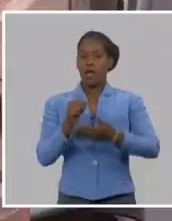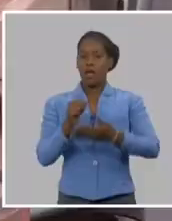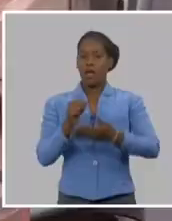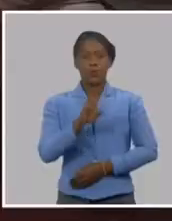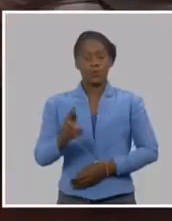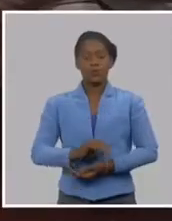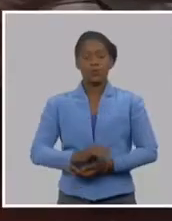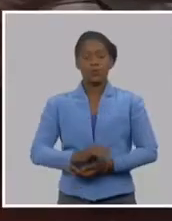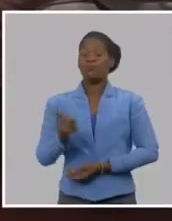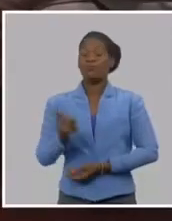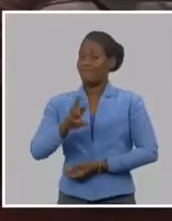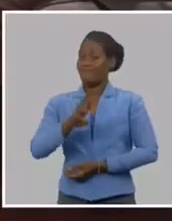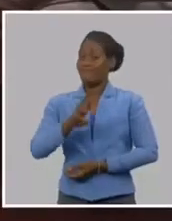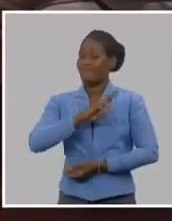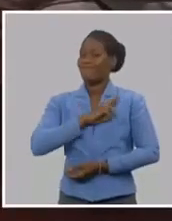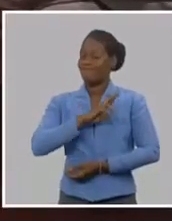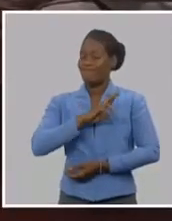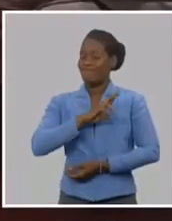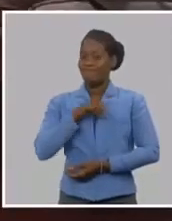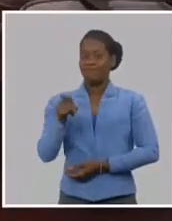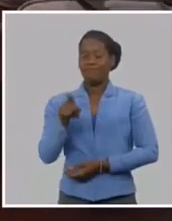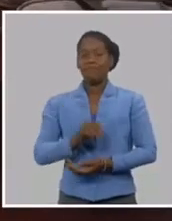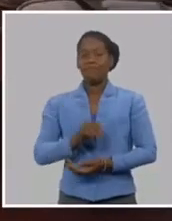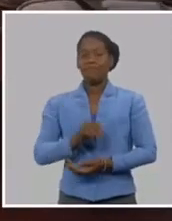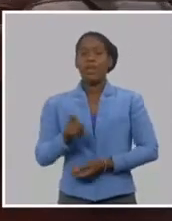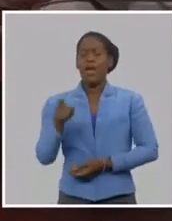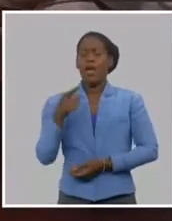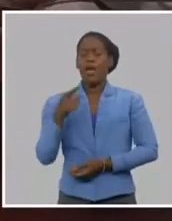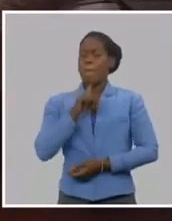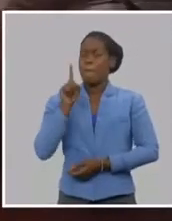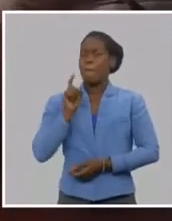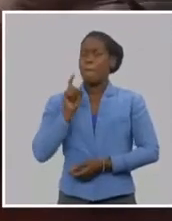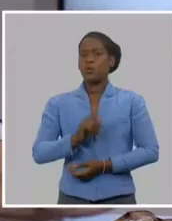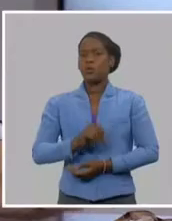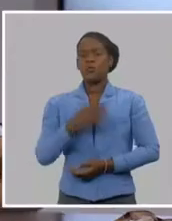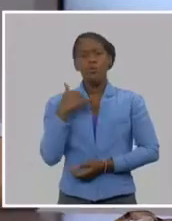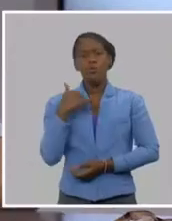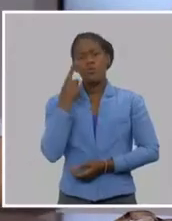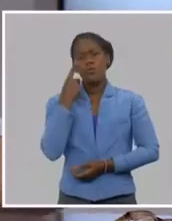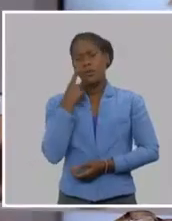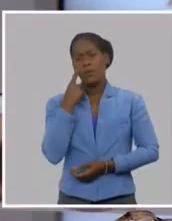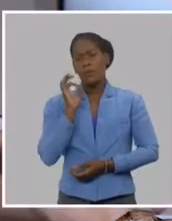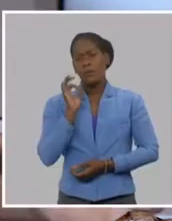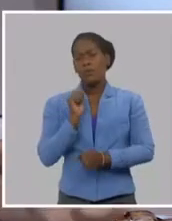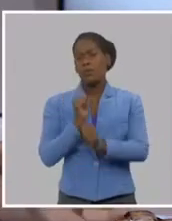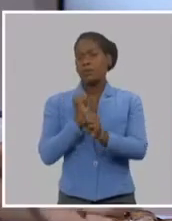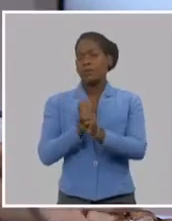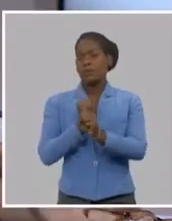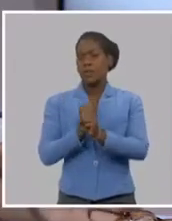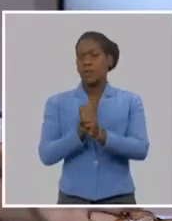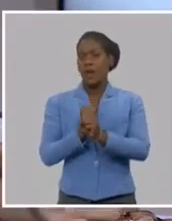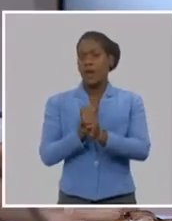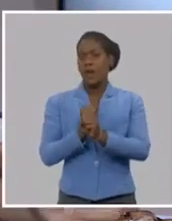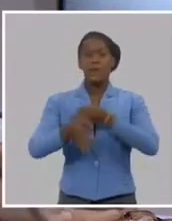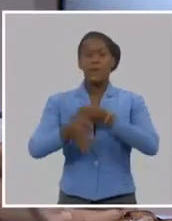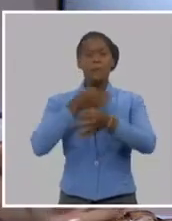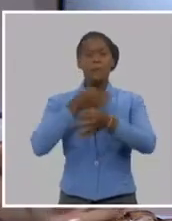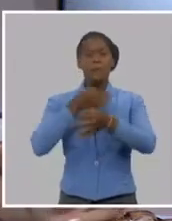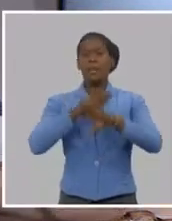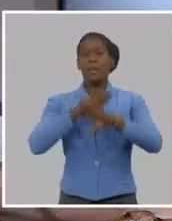es. Y doctor Pedro Pablo, siguiendo por esa misma línea, ¿cómo ve el alcance de la obra ecuménica a la que se refería José Martí?